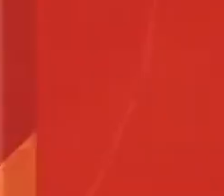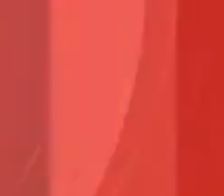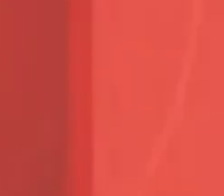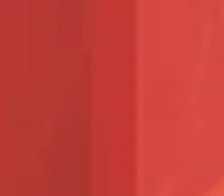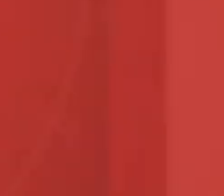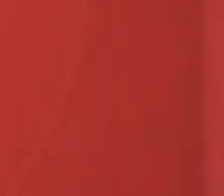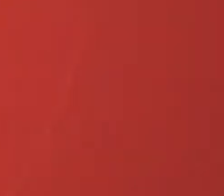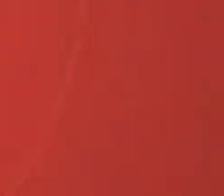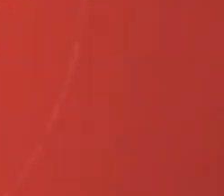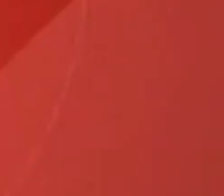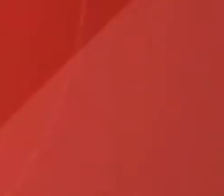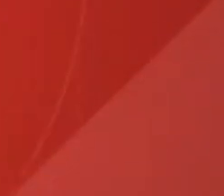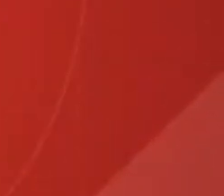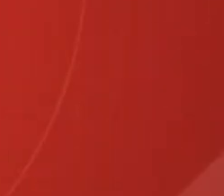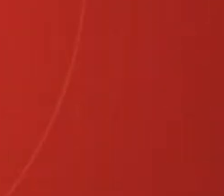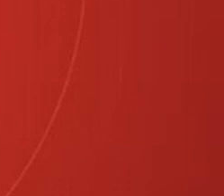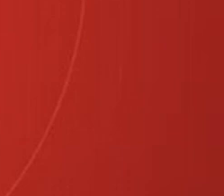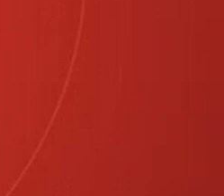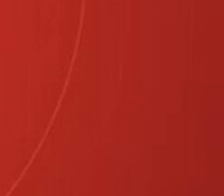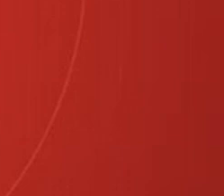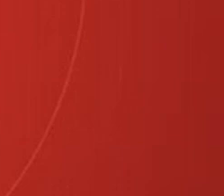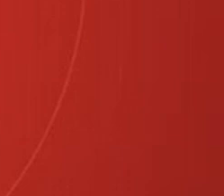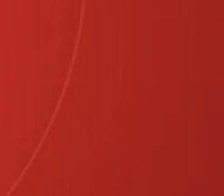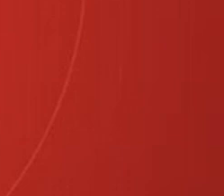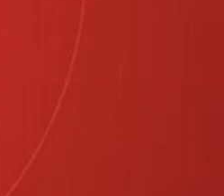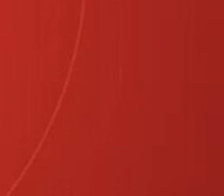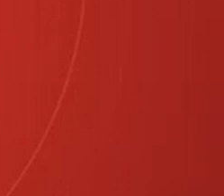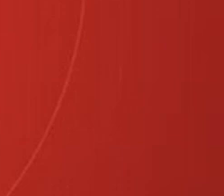RTVC Noticias del Mediodía